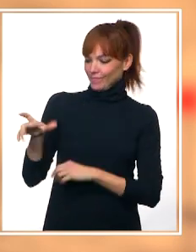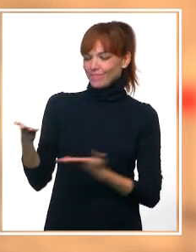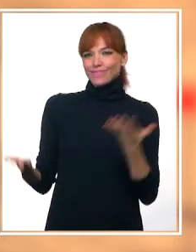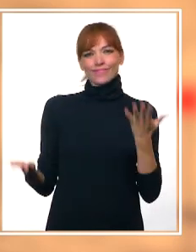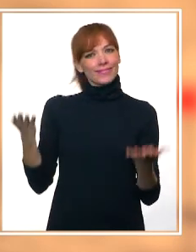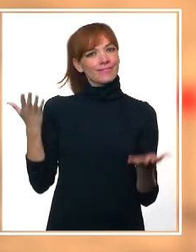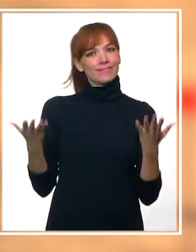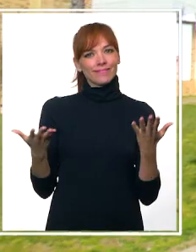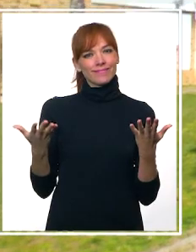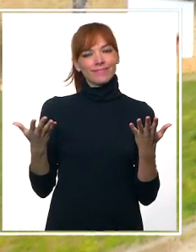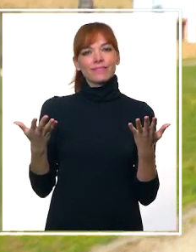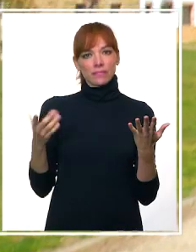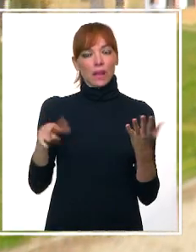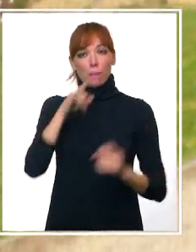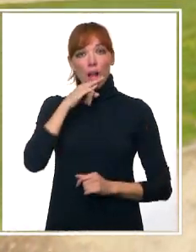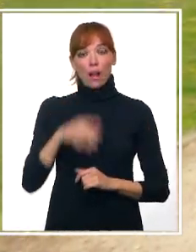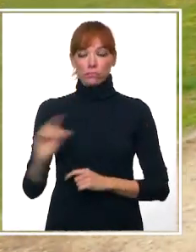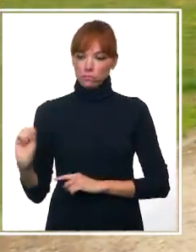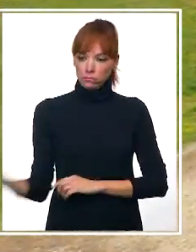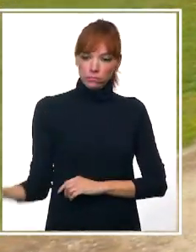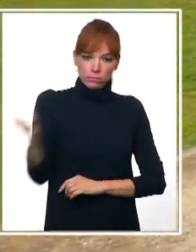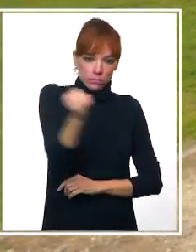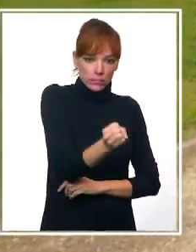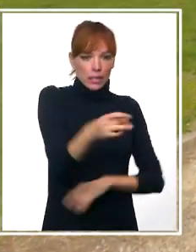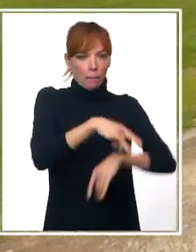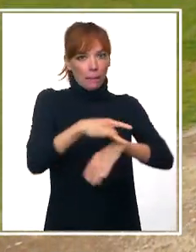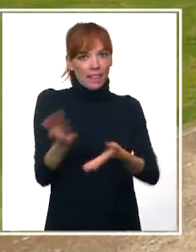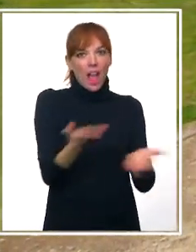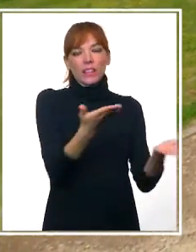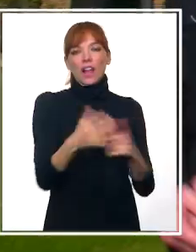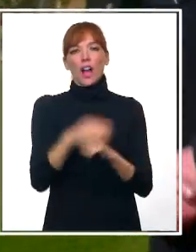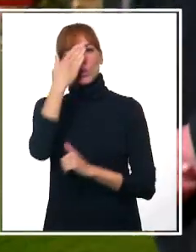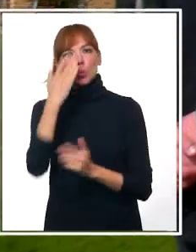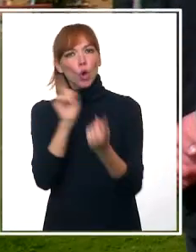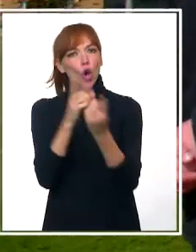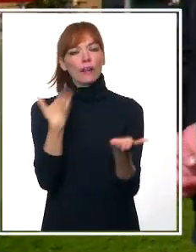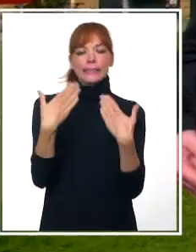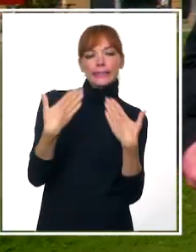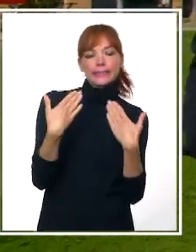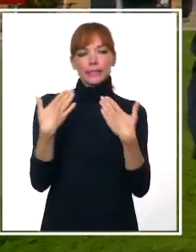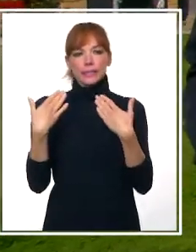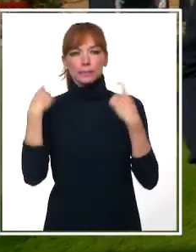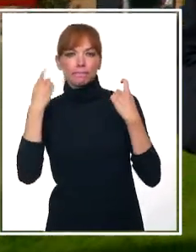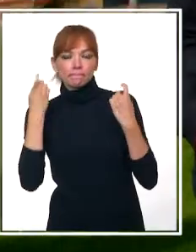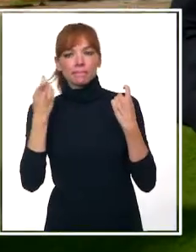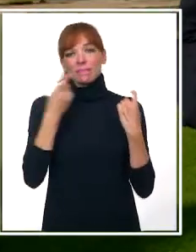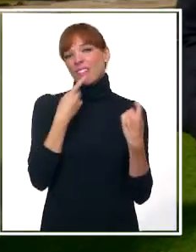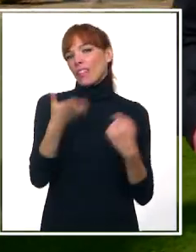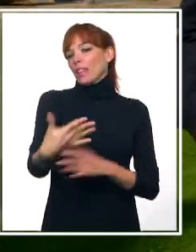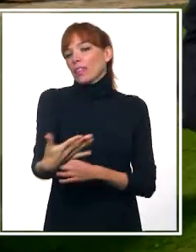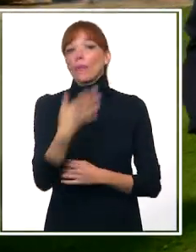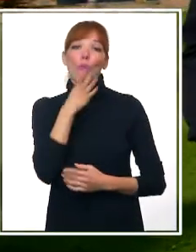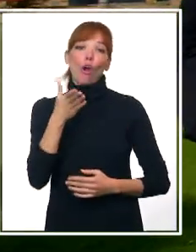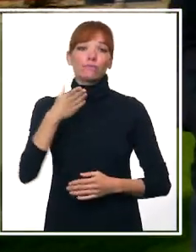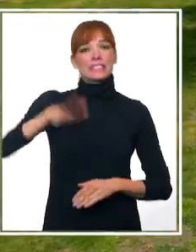desintegridad en ellas. Yo la llevaba a la pediatra, yo la llevaba, hablaba con las tutoras, hablaba con... Y todo era madurativo, que todo era un proceso